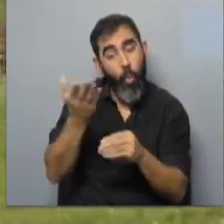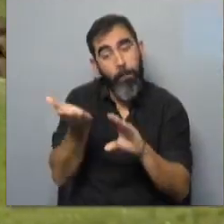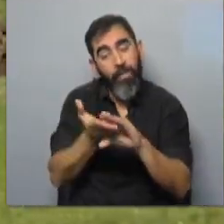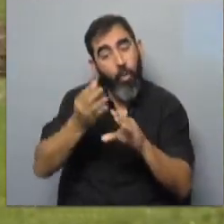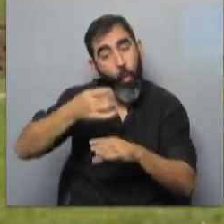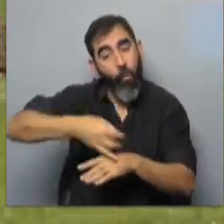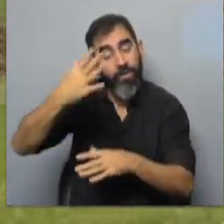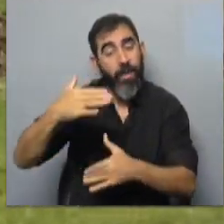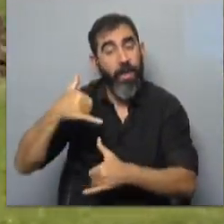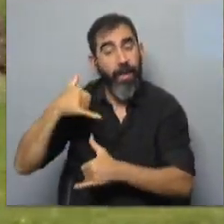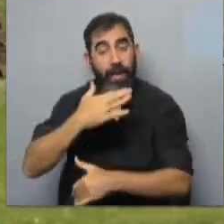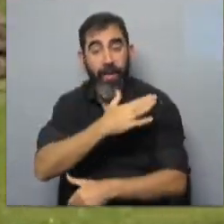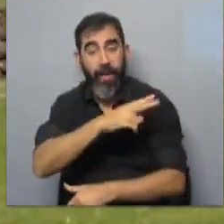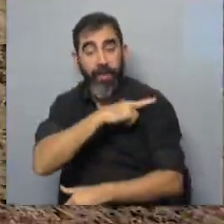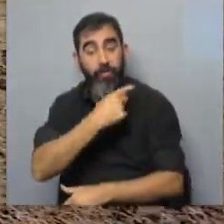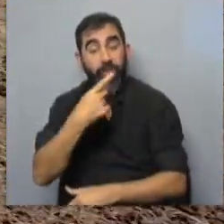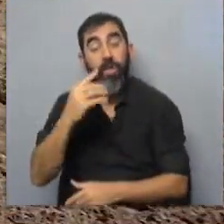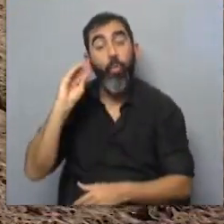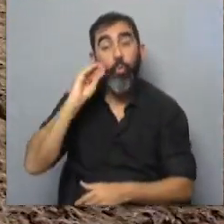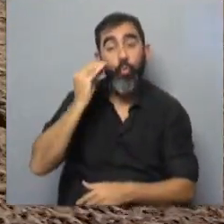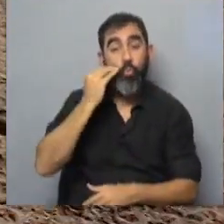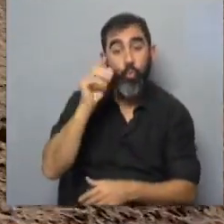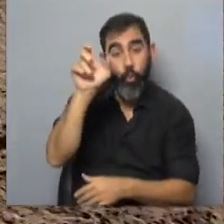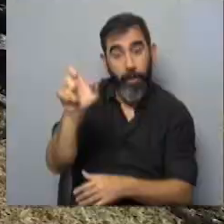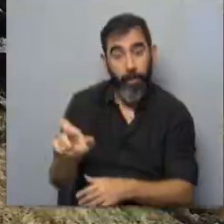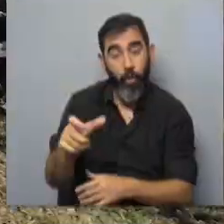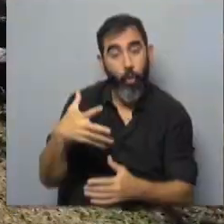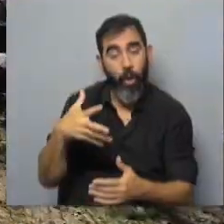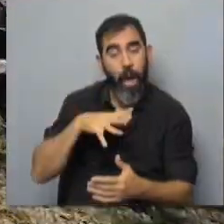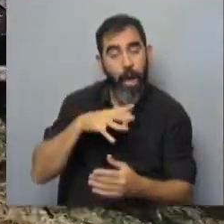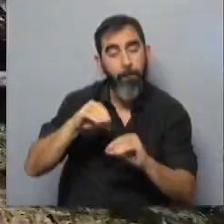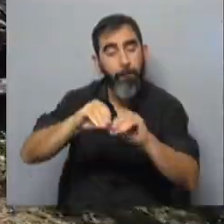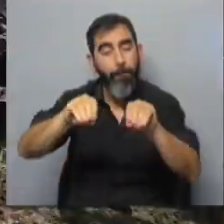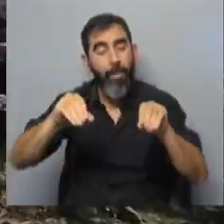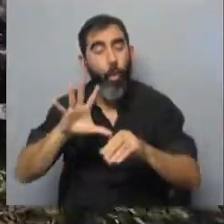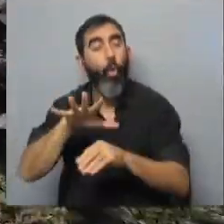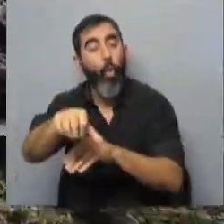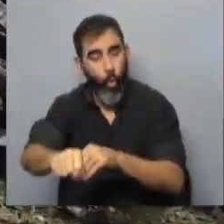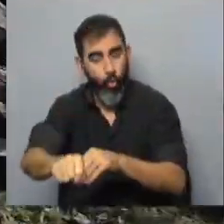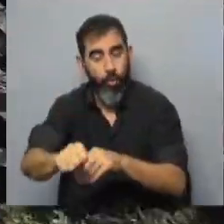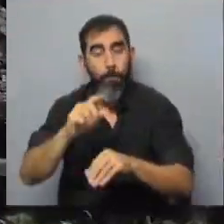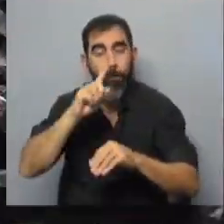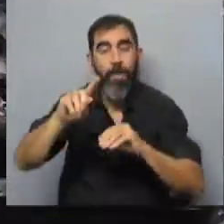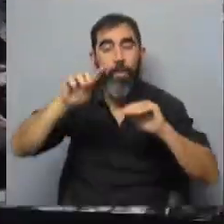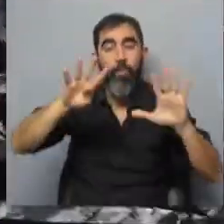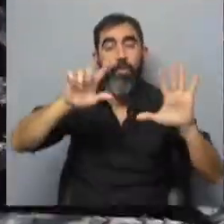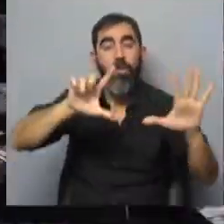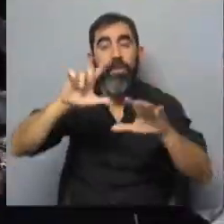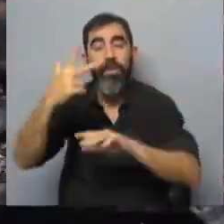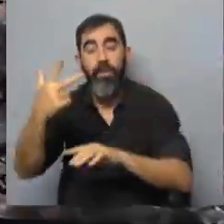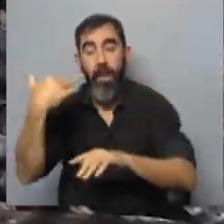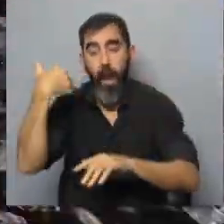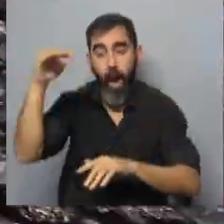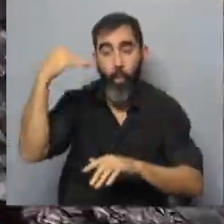oficial del Ejército establecen que el suegro de Manini Ríos adquirió el predio en calidad de colono. En 1973, las